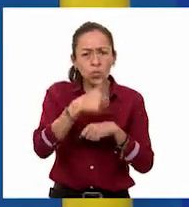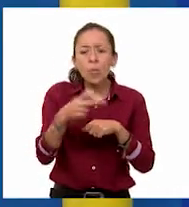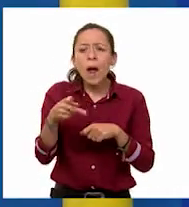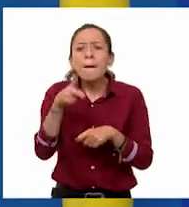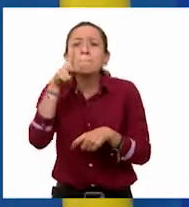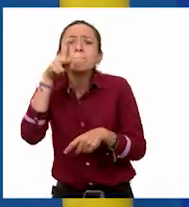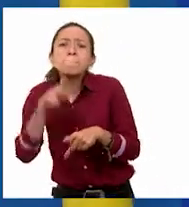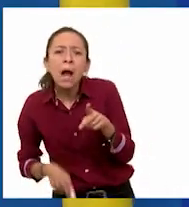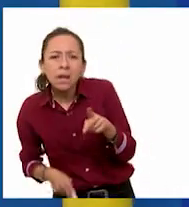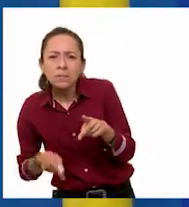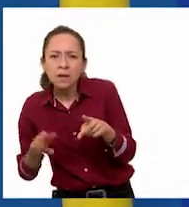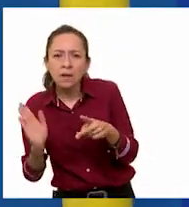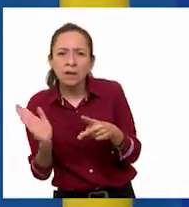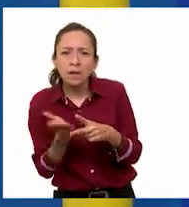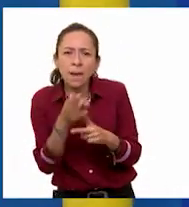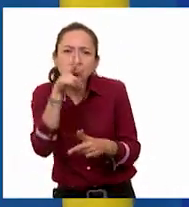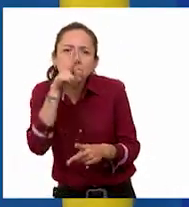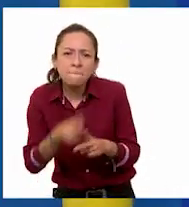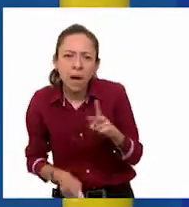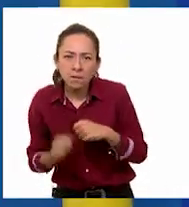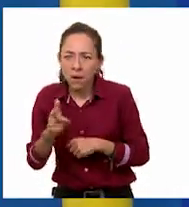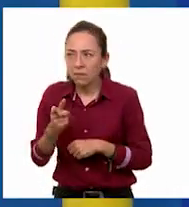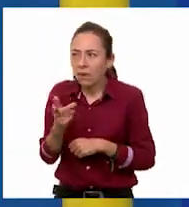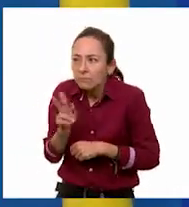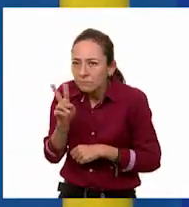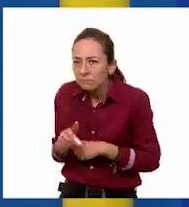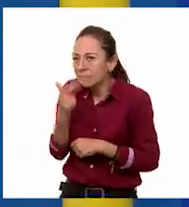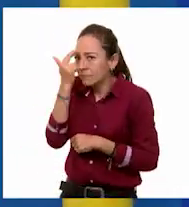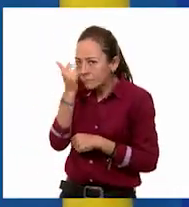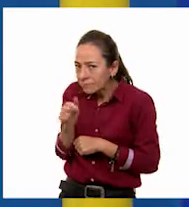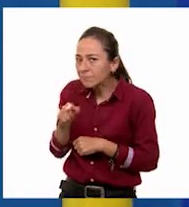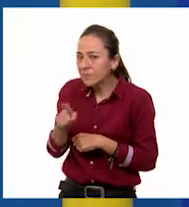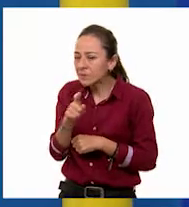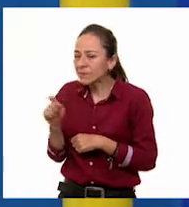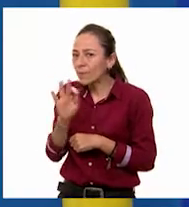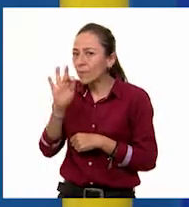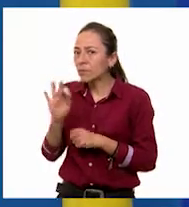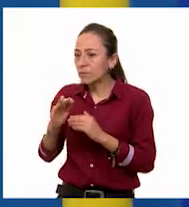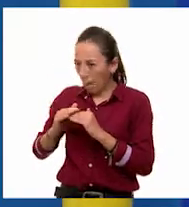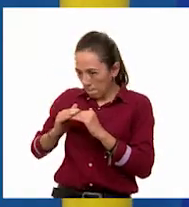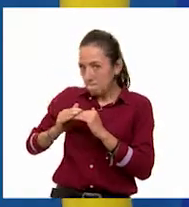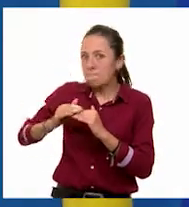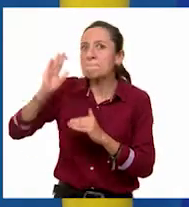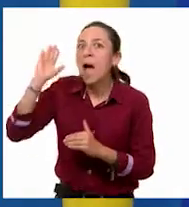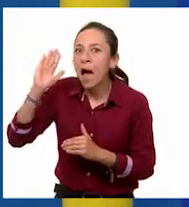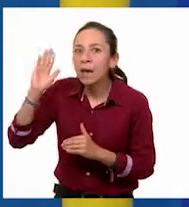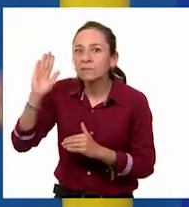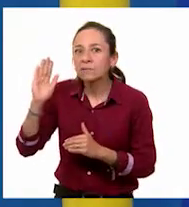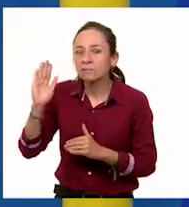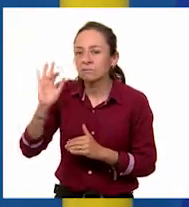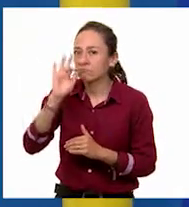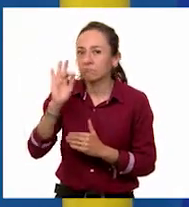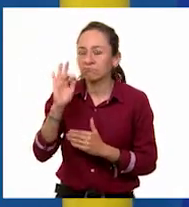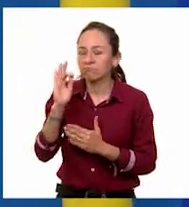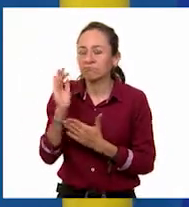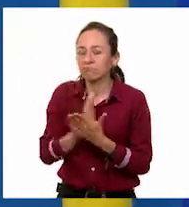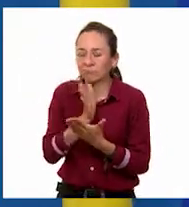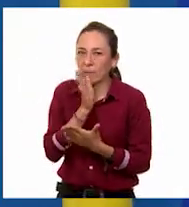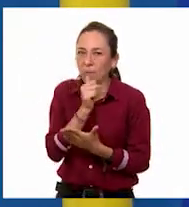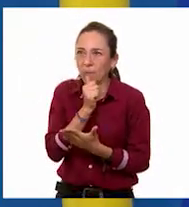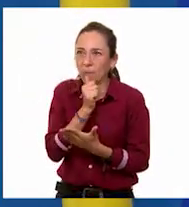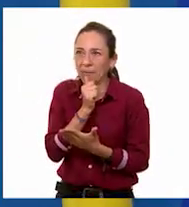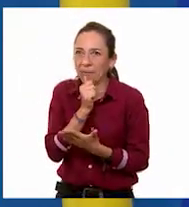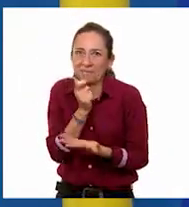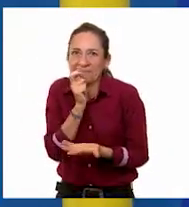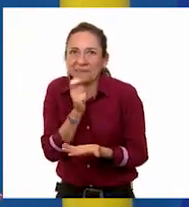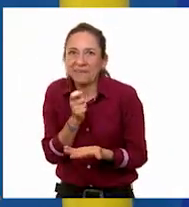Raúlito. Además, no podría haber un descuento de más del 100%, porque si no estarían regalando los productos y hasta dando dinero de más, ¿te